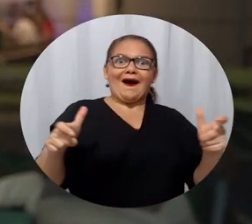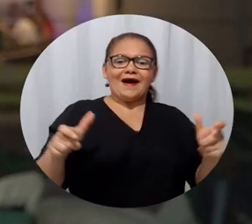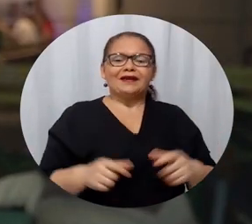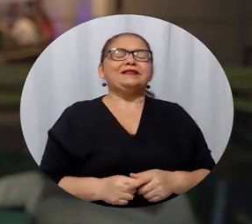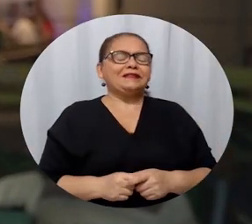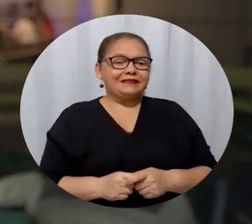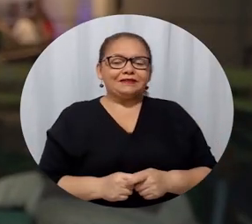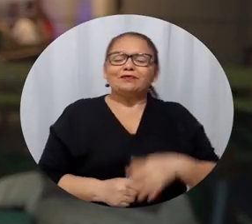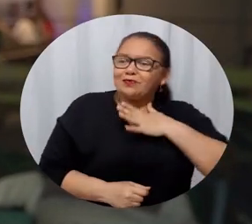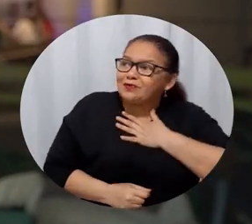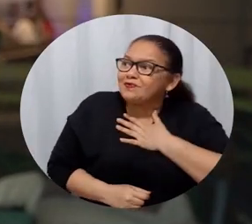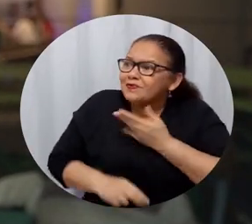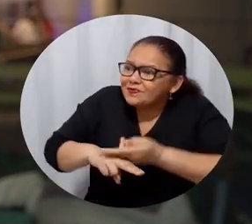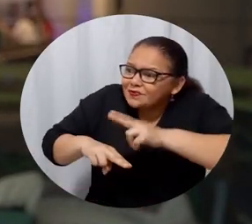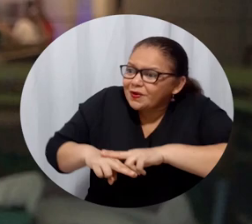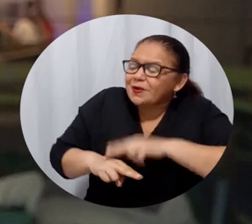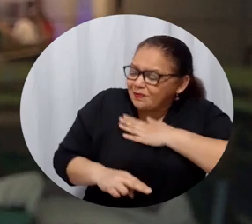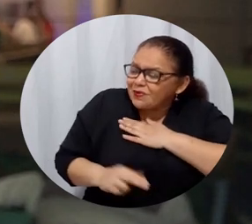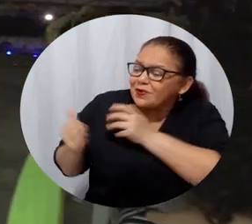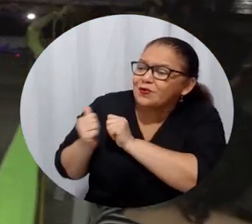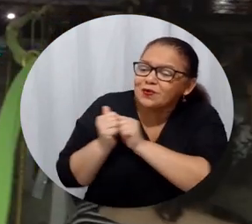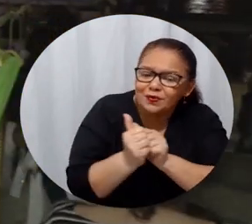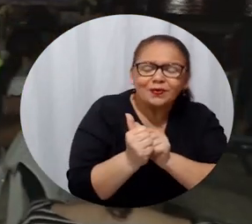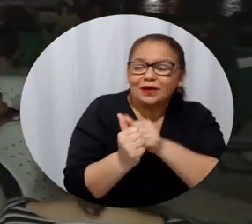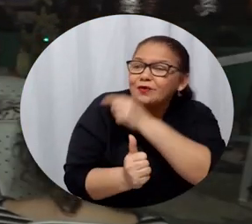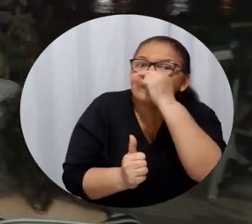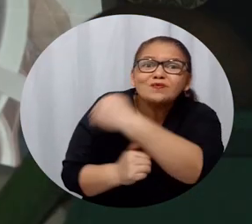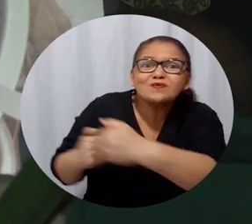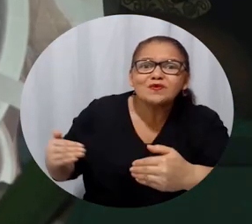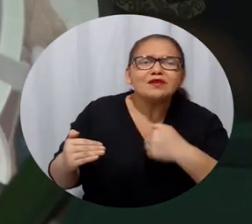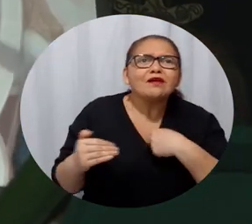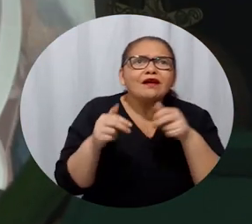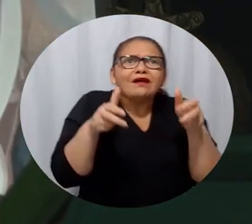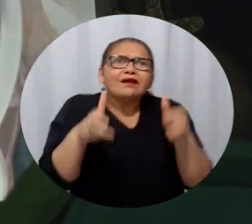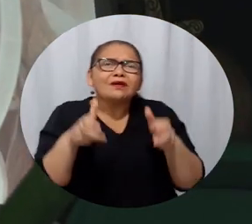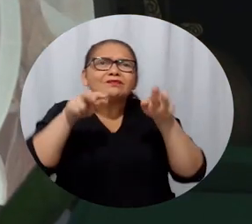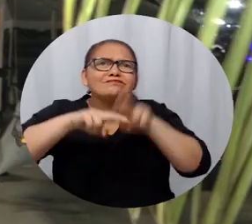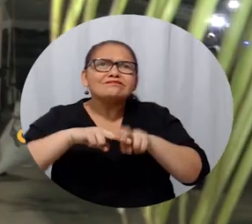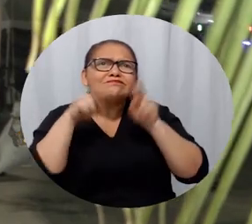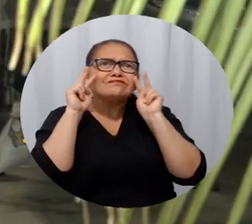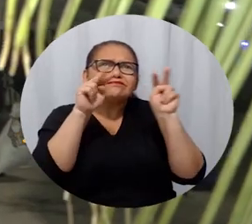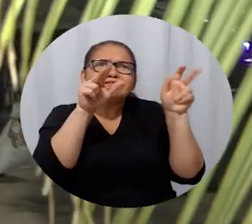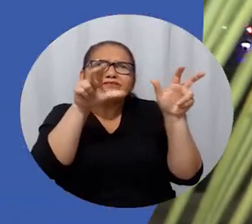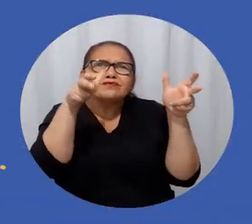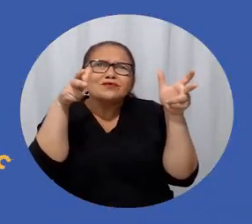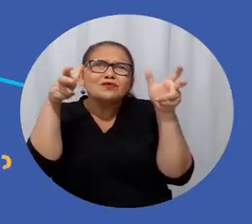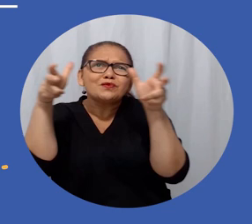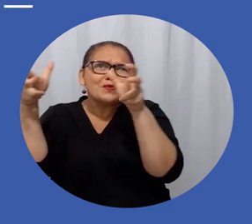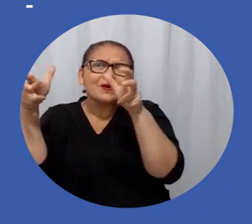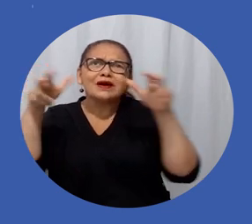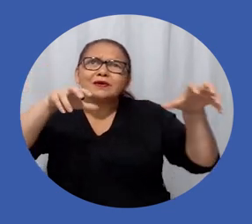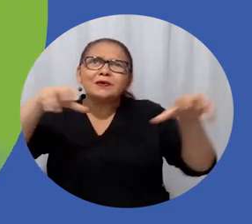niños pequeños y se lo disfrutaron, se disfrutaron cada uno de estos cortometrajes que presentaron.